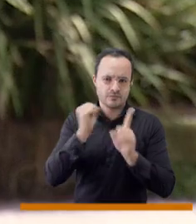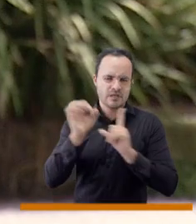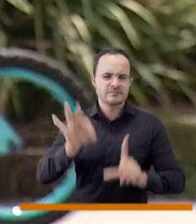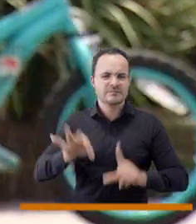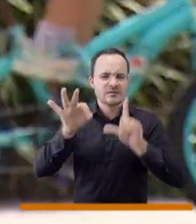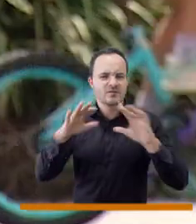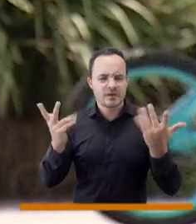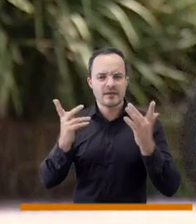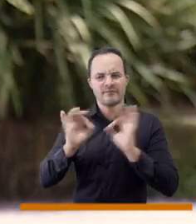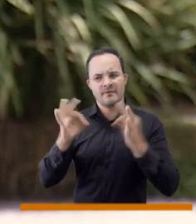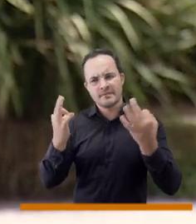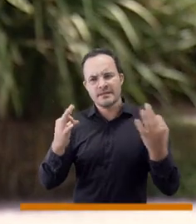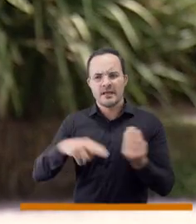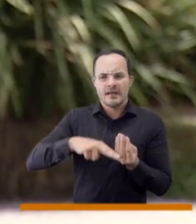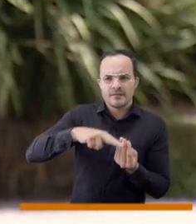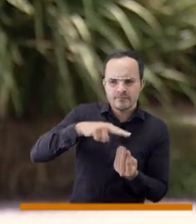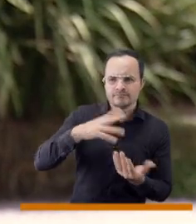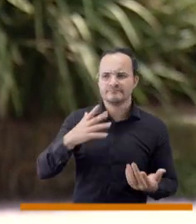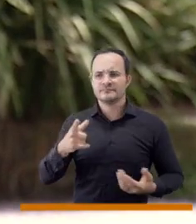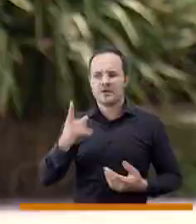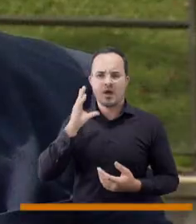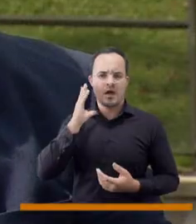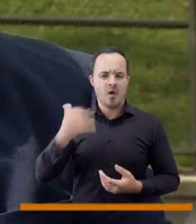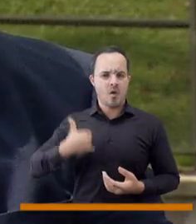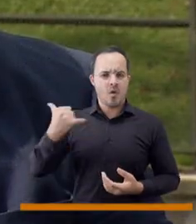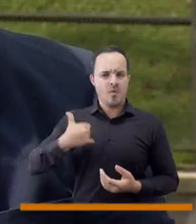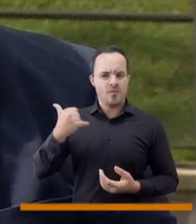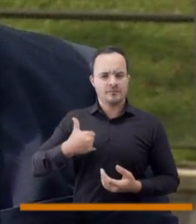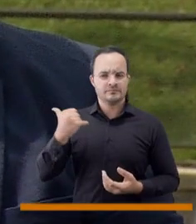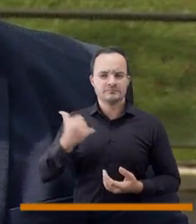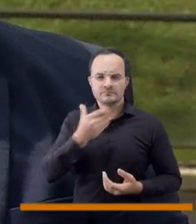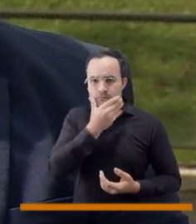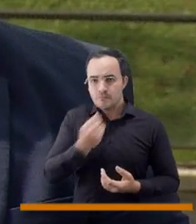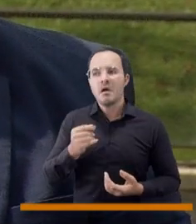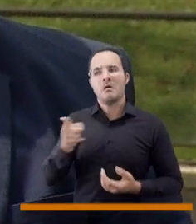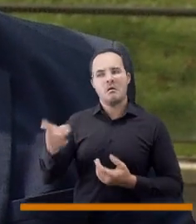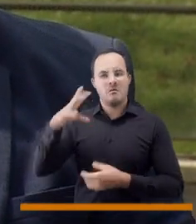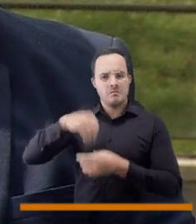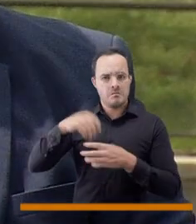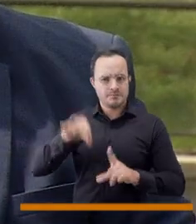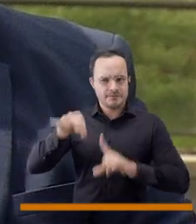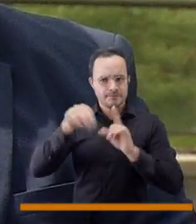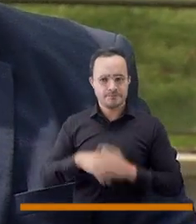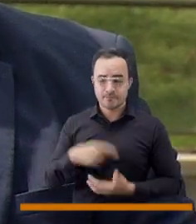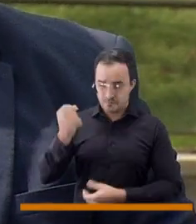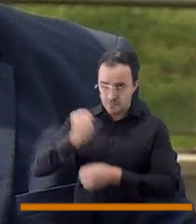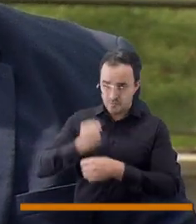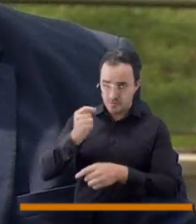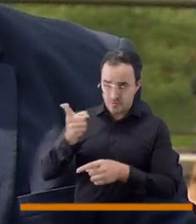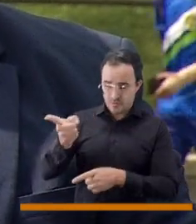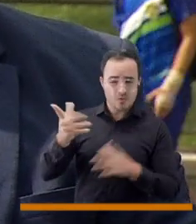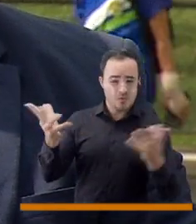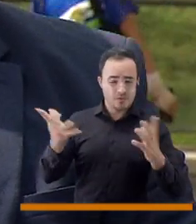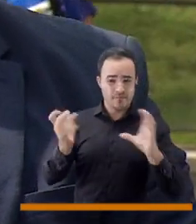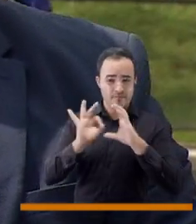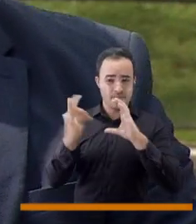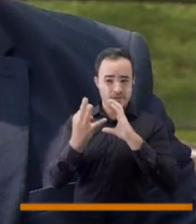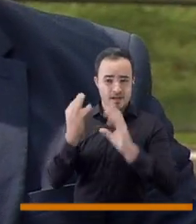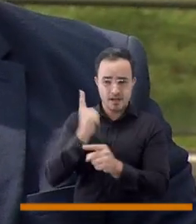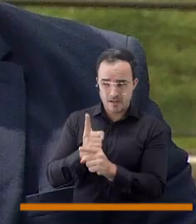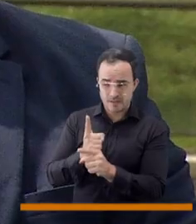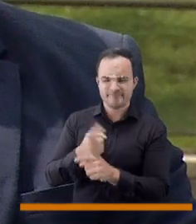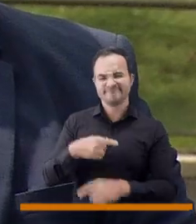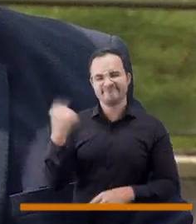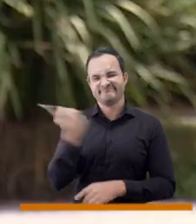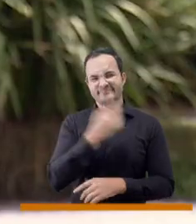Restrepo, trabajador social, especialista en familia, de infancia y adolescencia. Bienvenido Héctor y usted trabaja en una comisaría